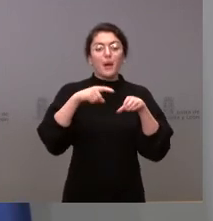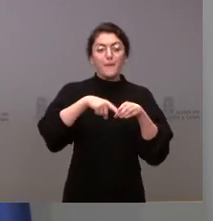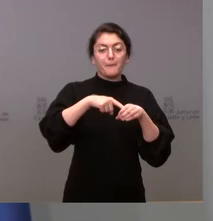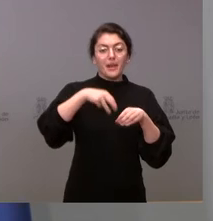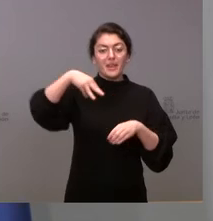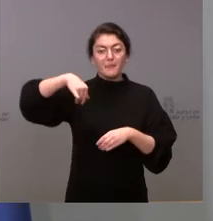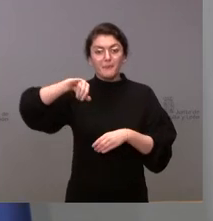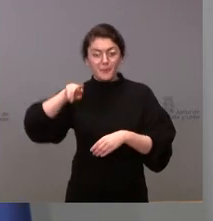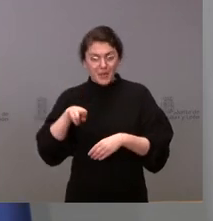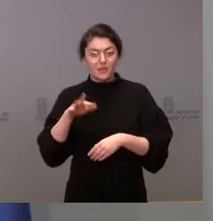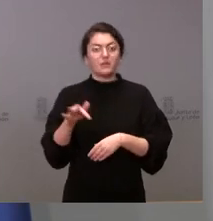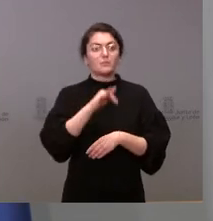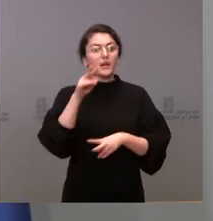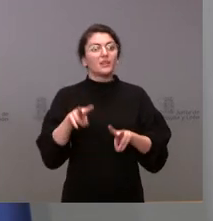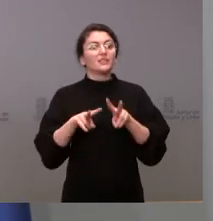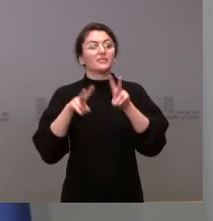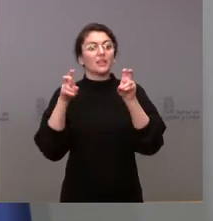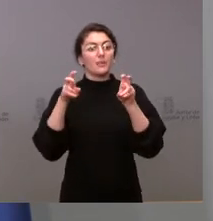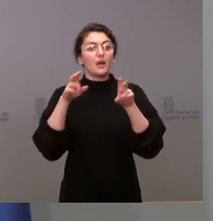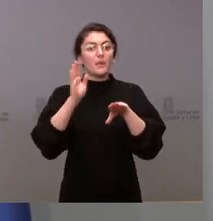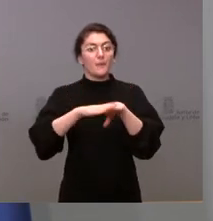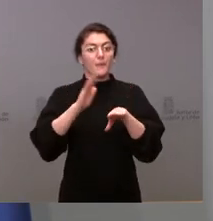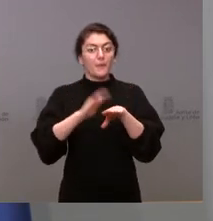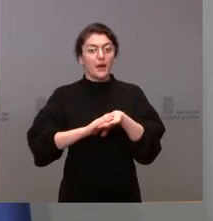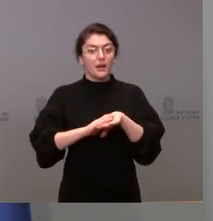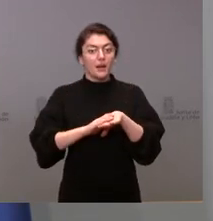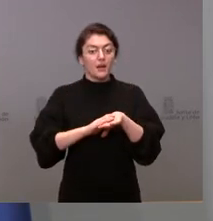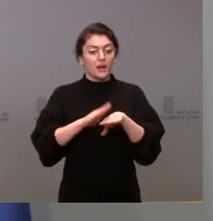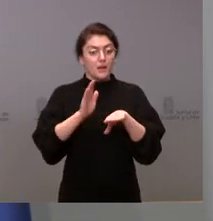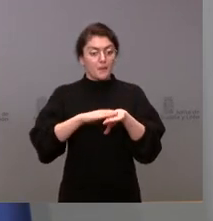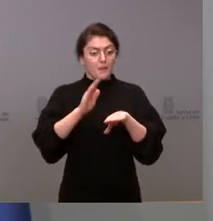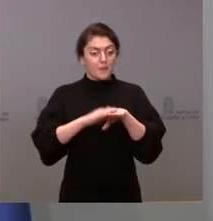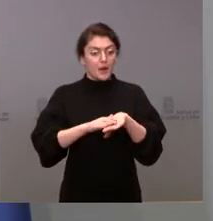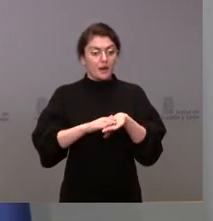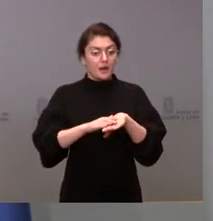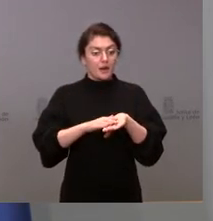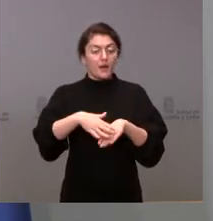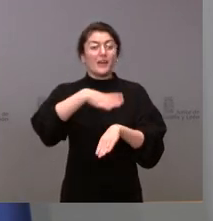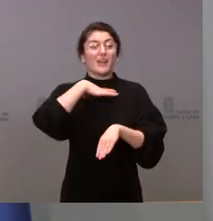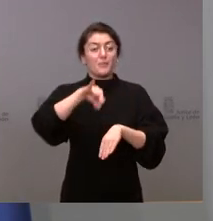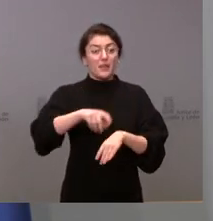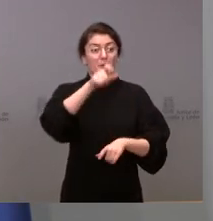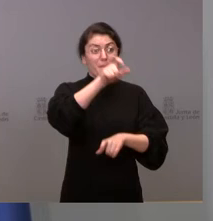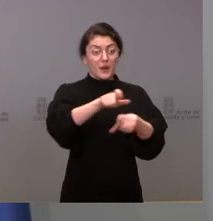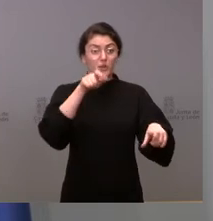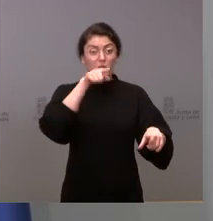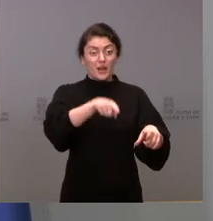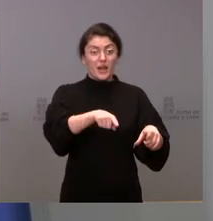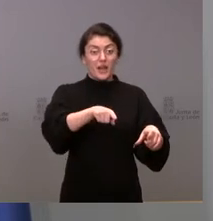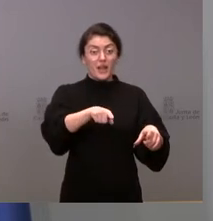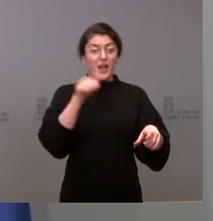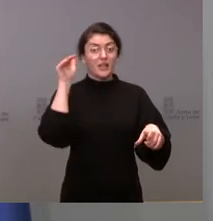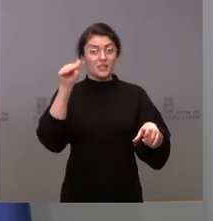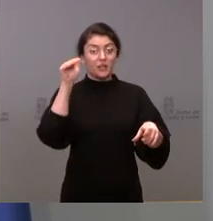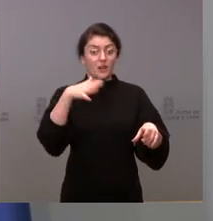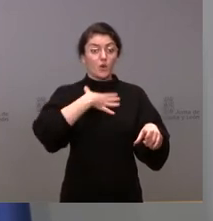acreditación de los profesionales que hubieran tenido su formación y cualificación en otros países, la convalidación de sus